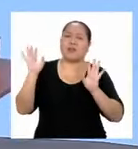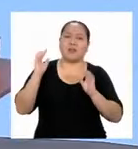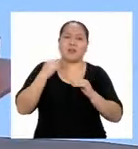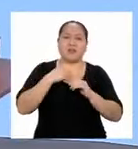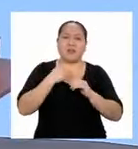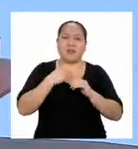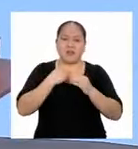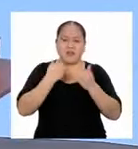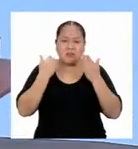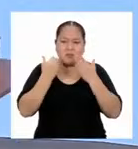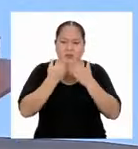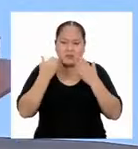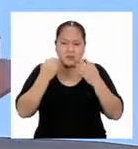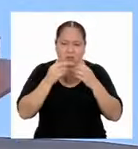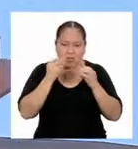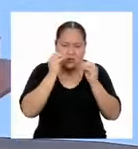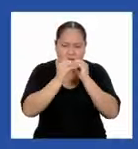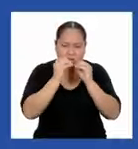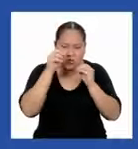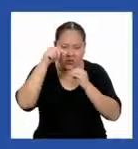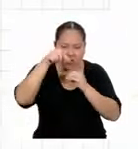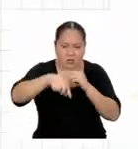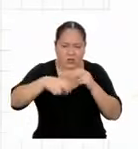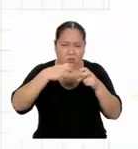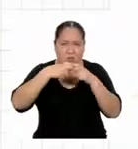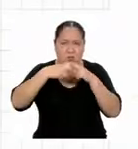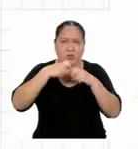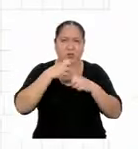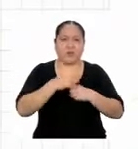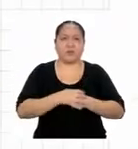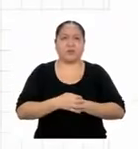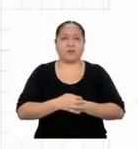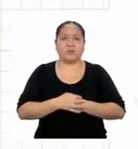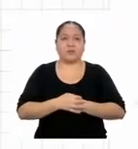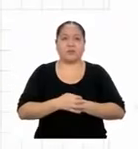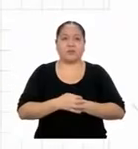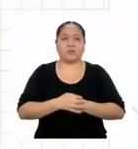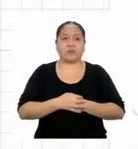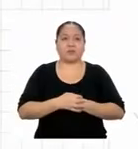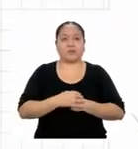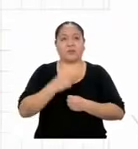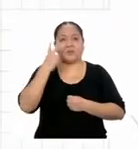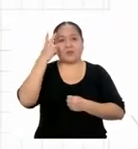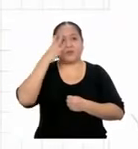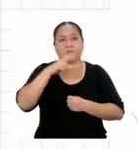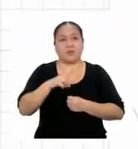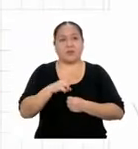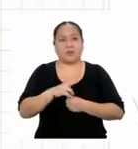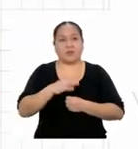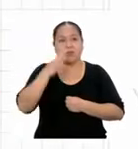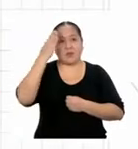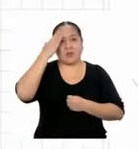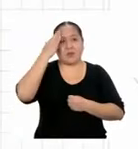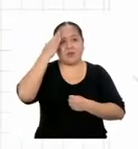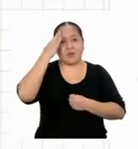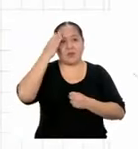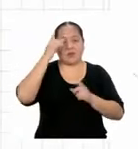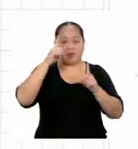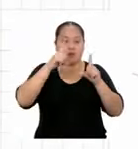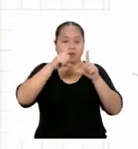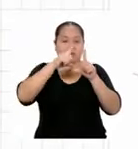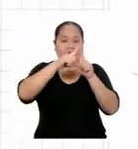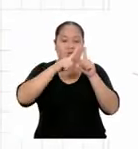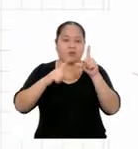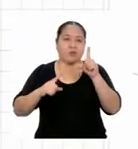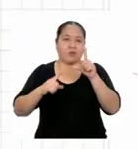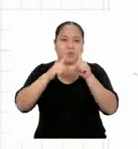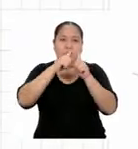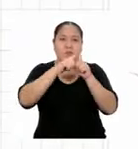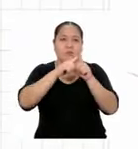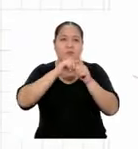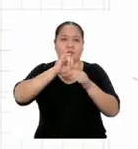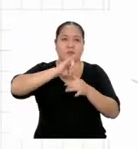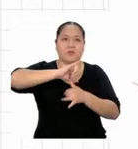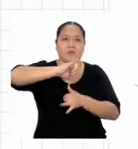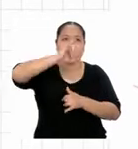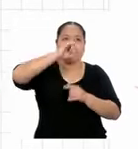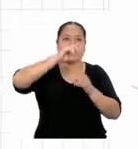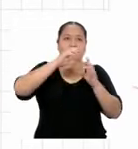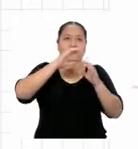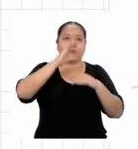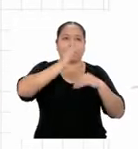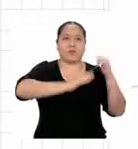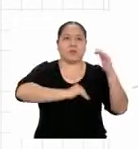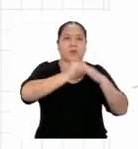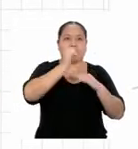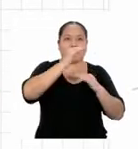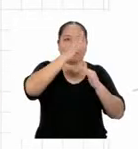que ya estoy muy cerca de resolver el misterio. Hasta el momento, sabemos que el ángulo que se forma entre la altura del edificio